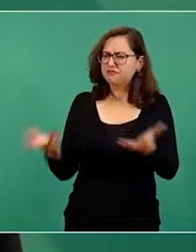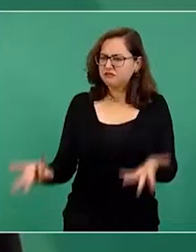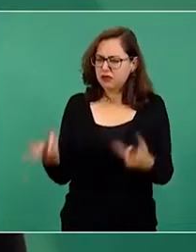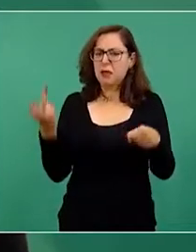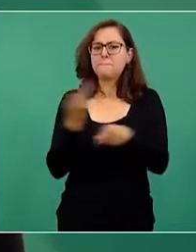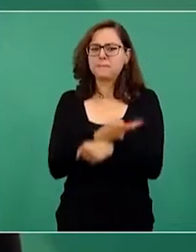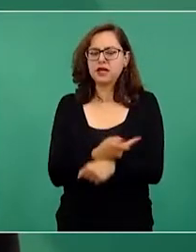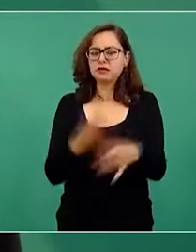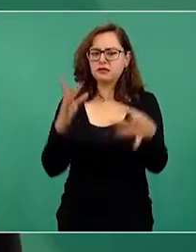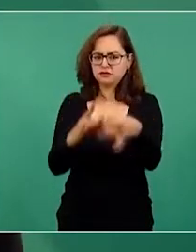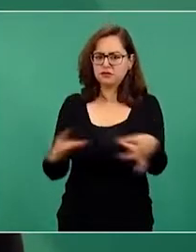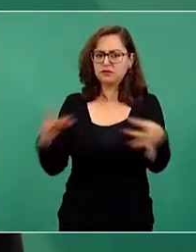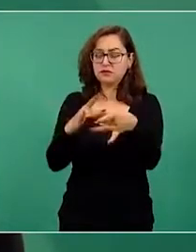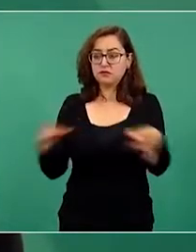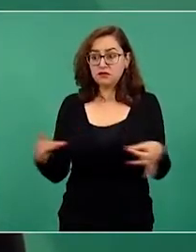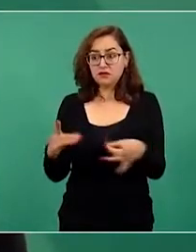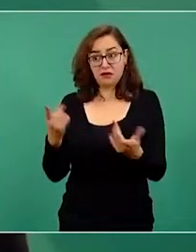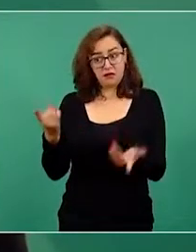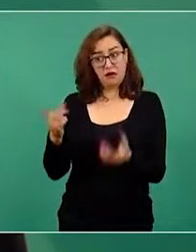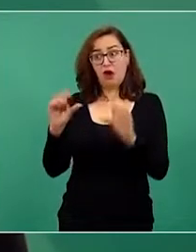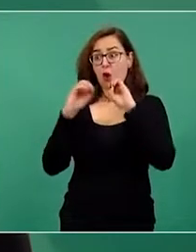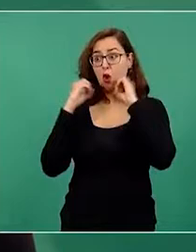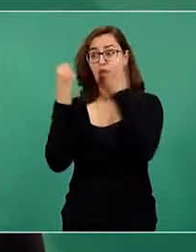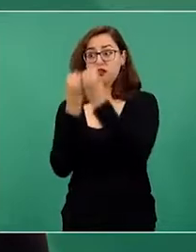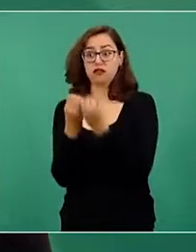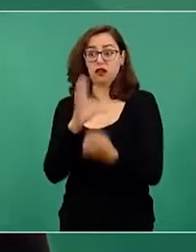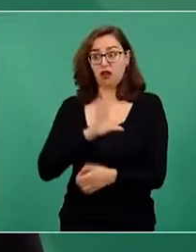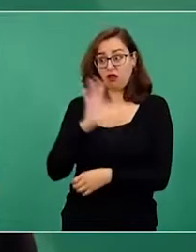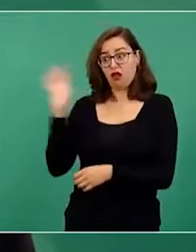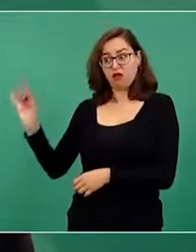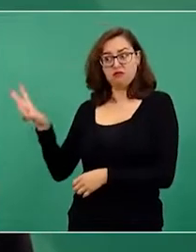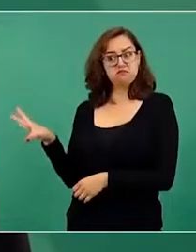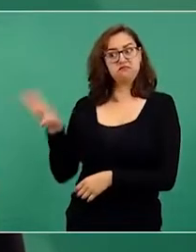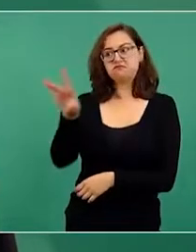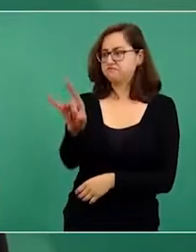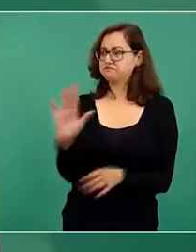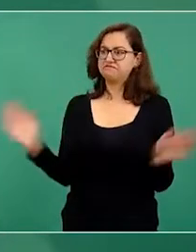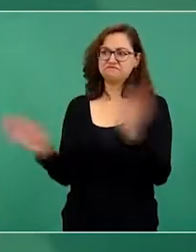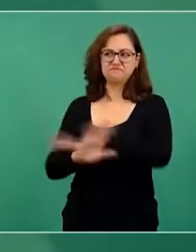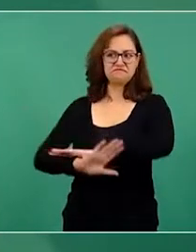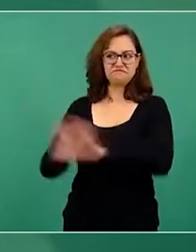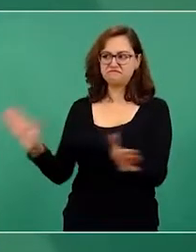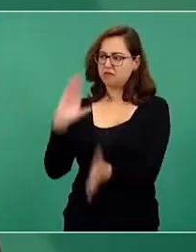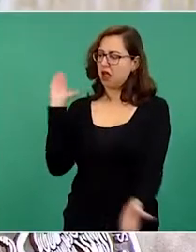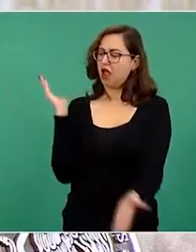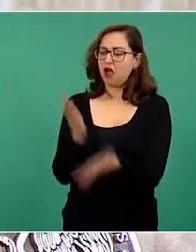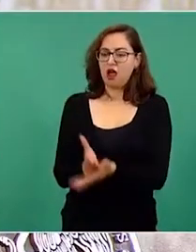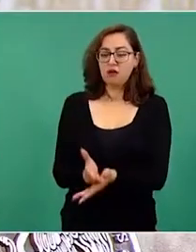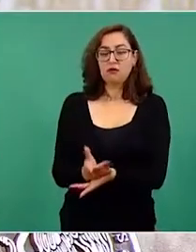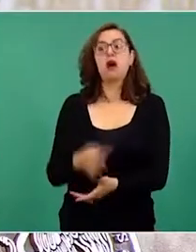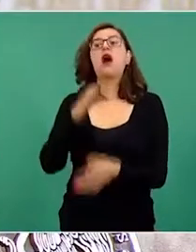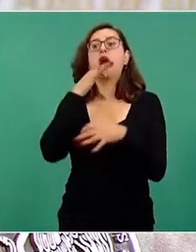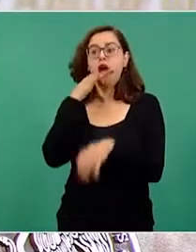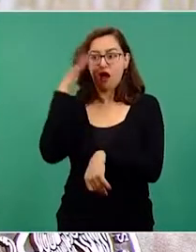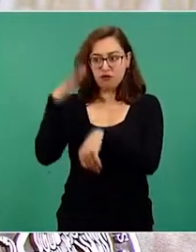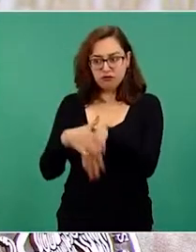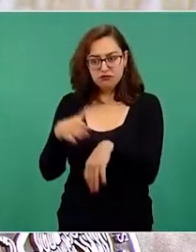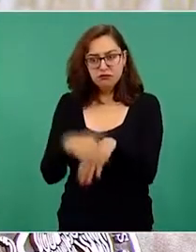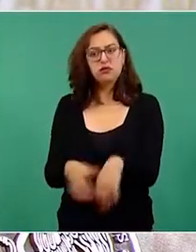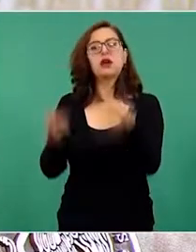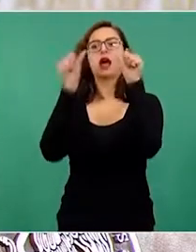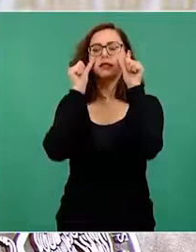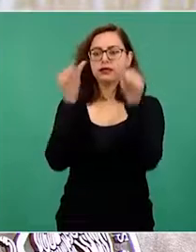damnificados se harían sin intermediarios. Además, les informó que serían atendidos. Cuando les